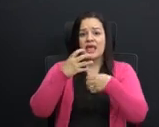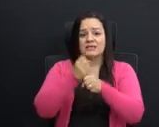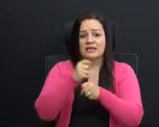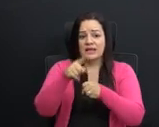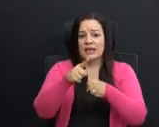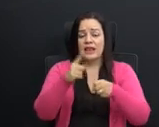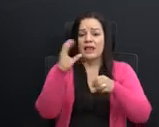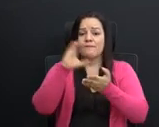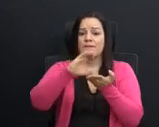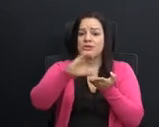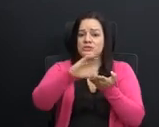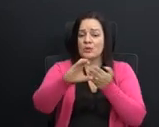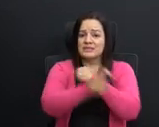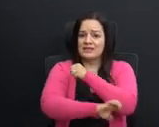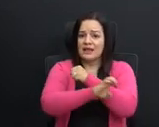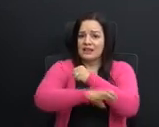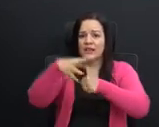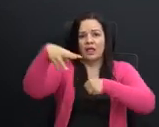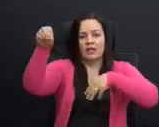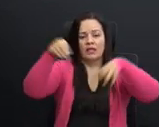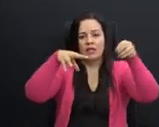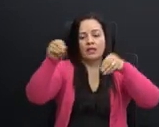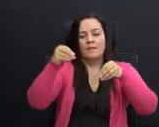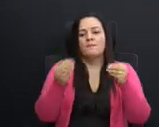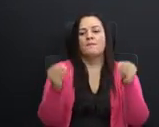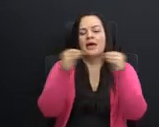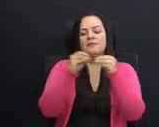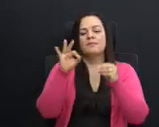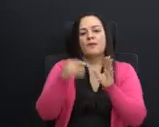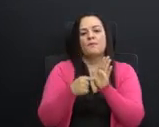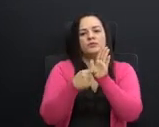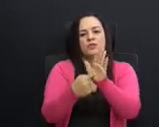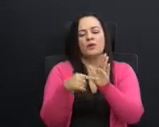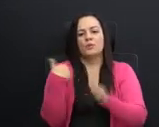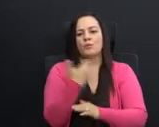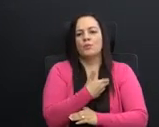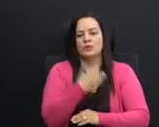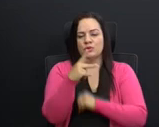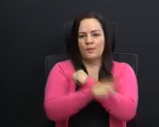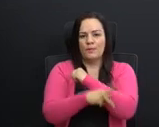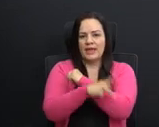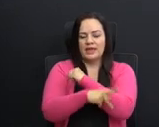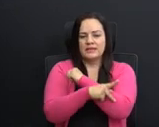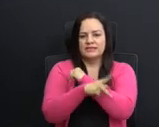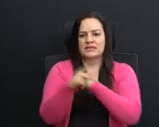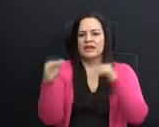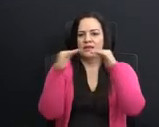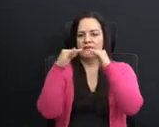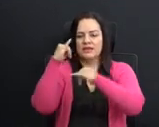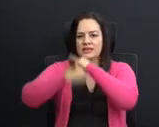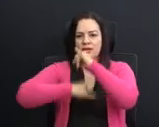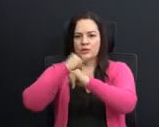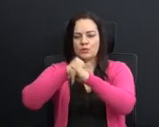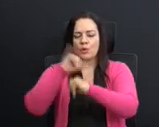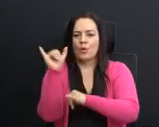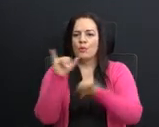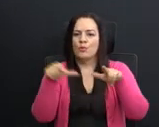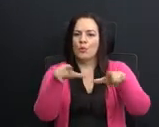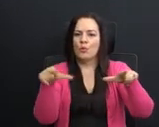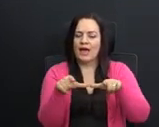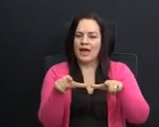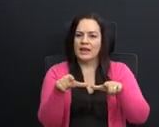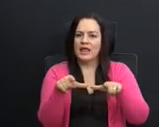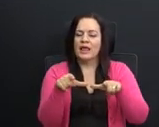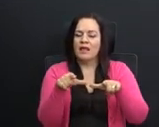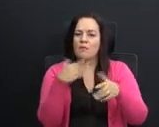posicionen a nuestro país a nivel internacional como un lugar atractivo para invertir, no sólo